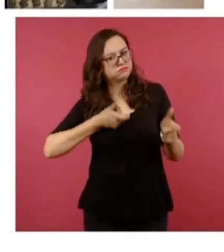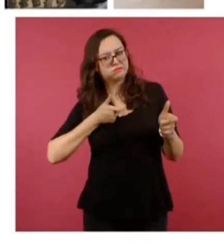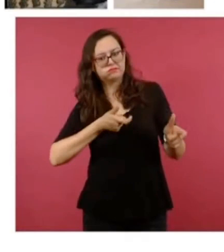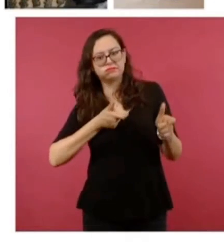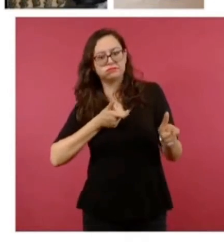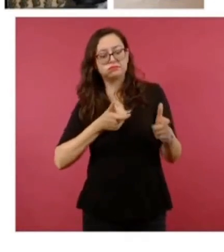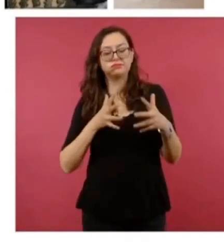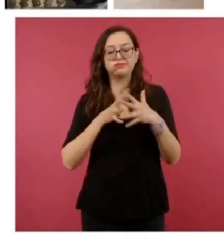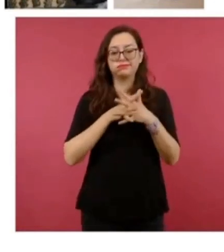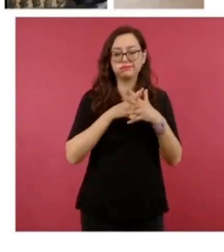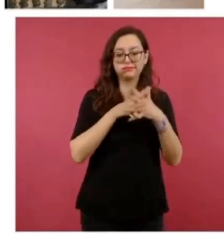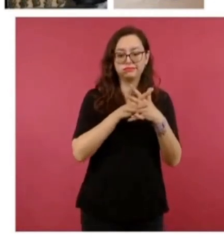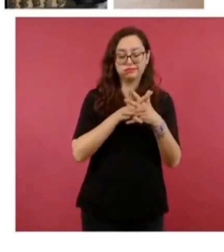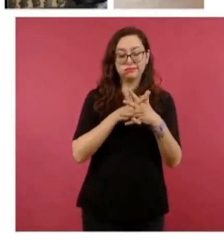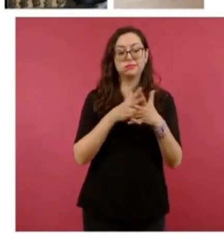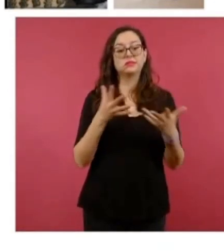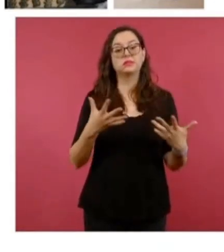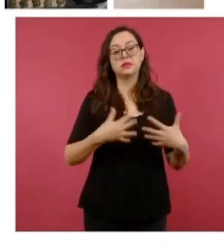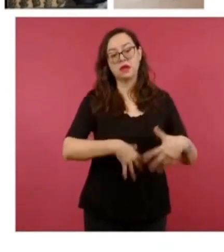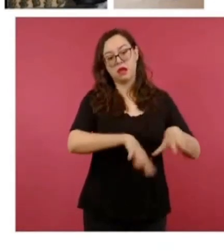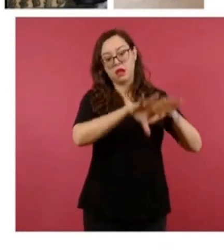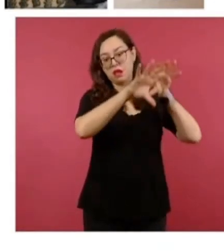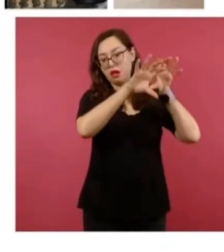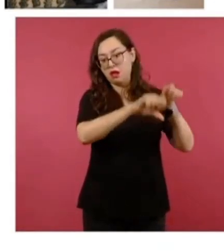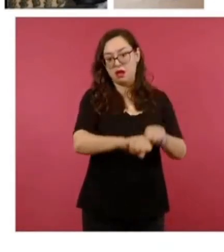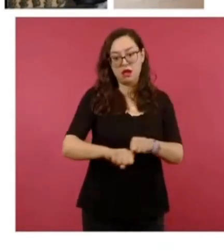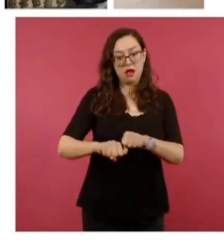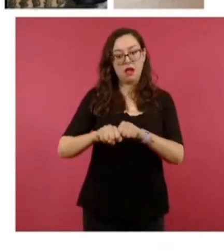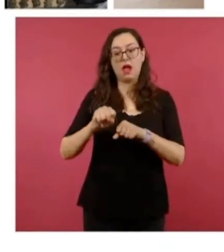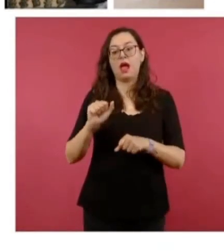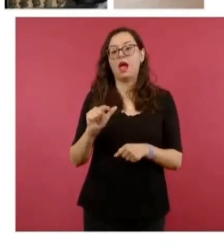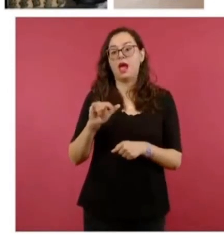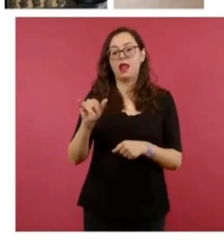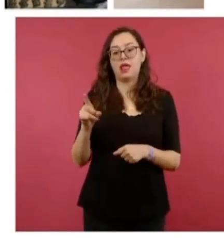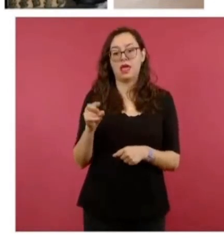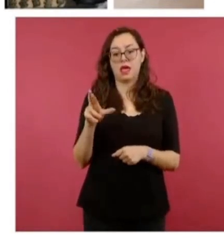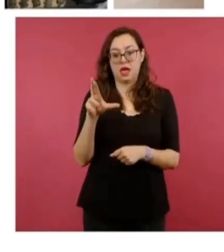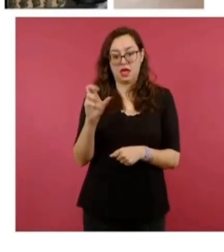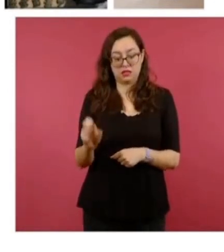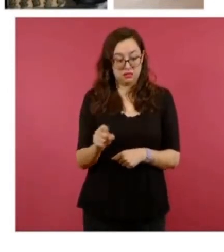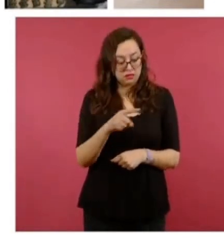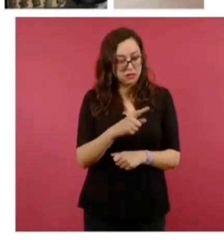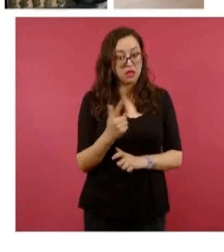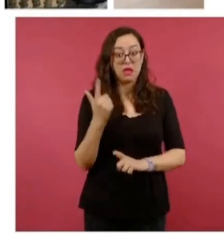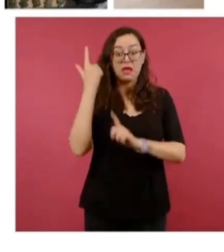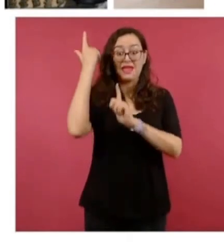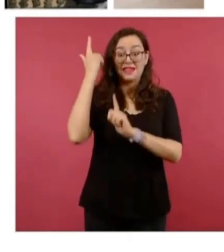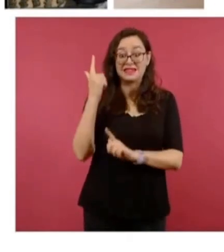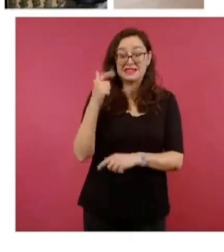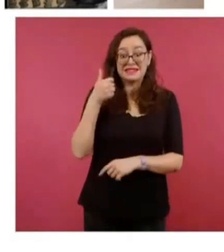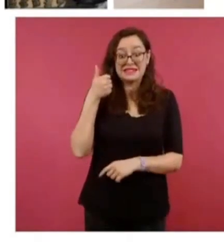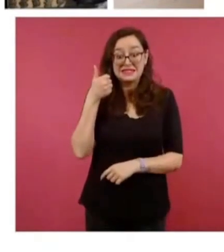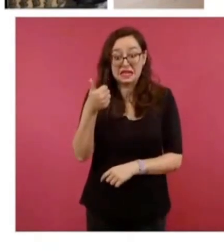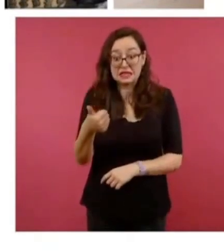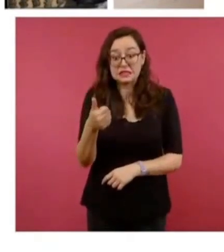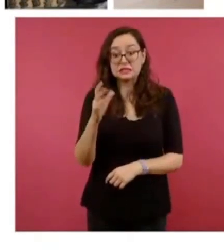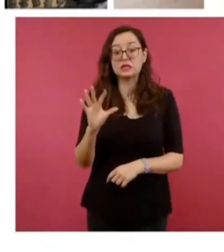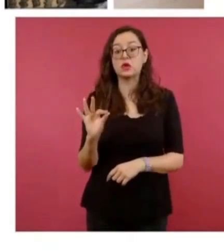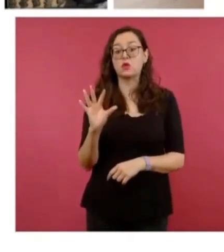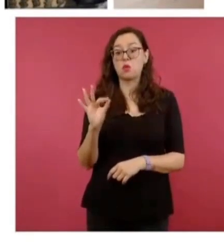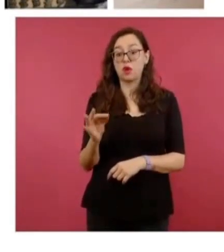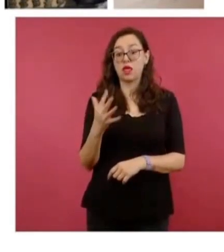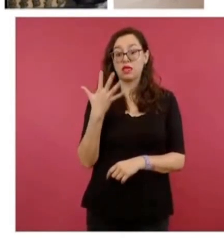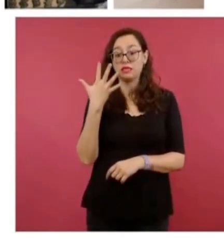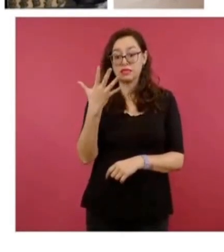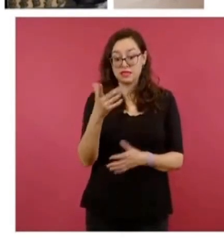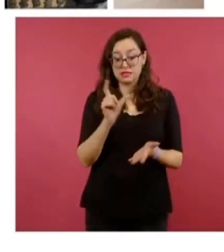Alejandro N. fue detenido y en el lugar le fueron asegurados seis armas largas, 45 cargadores abastecidos,